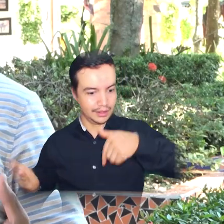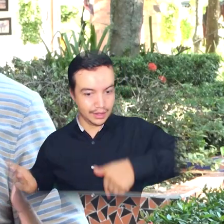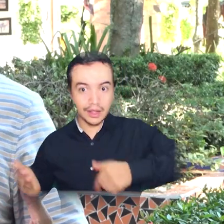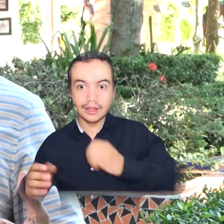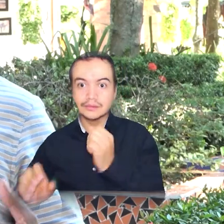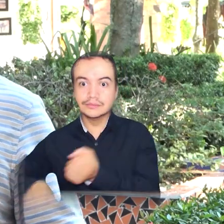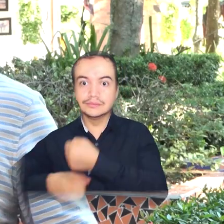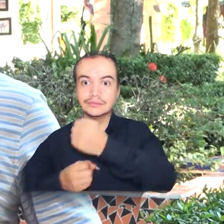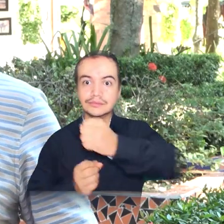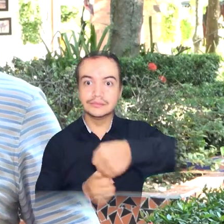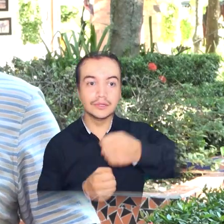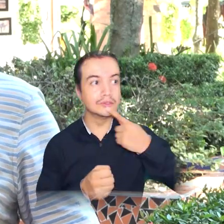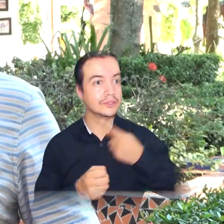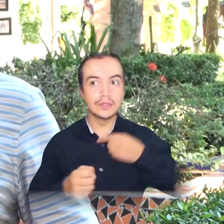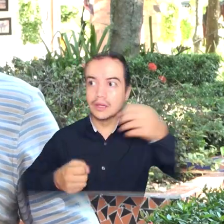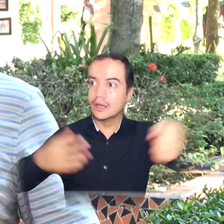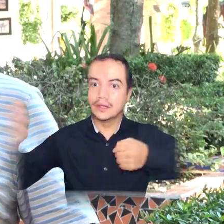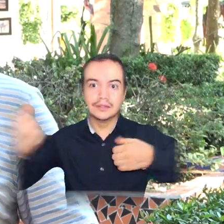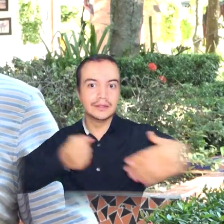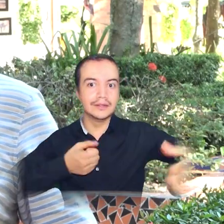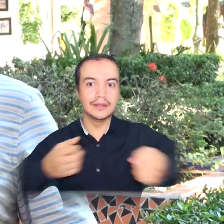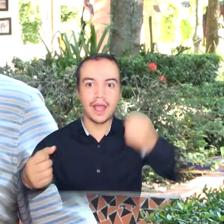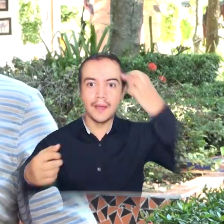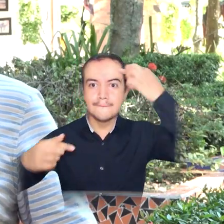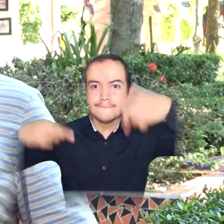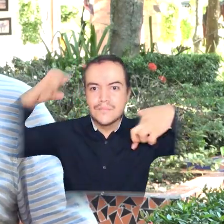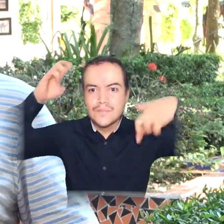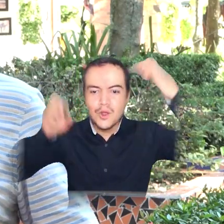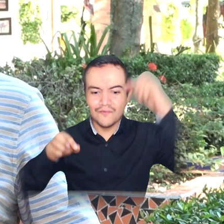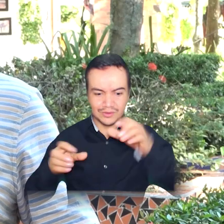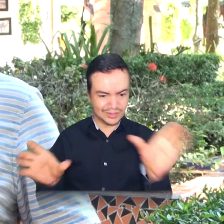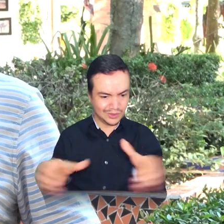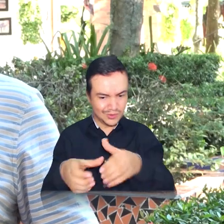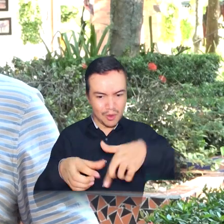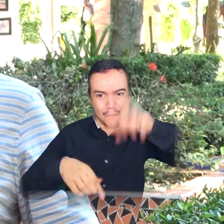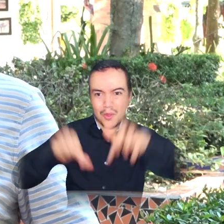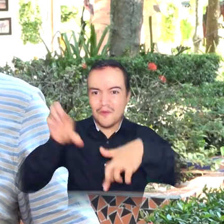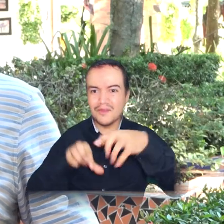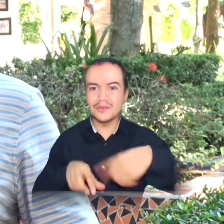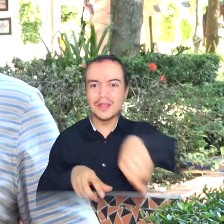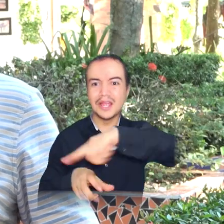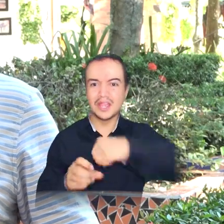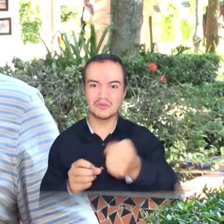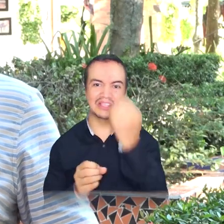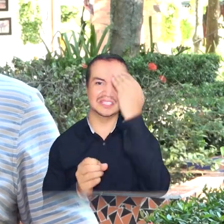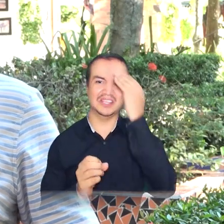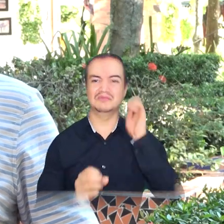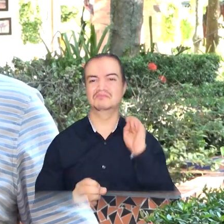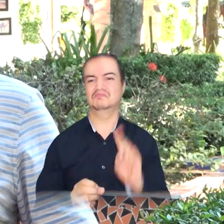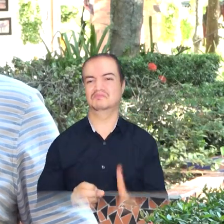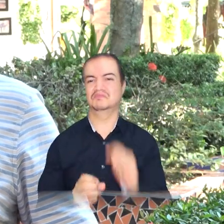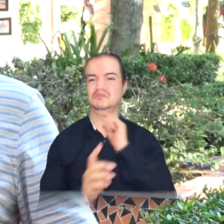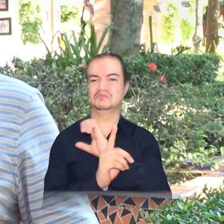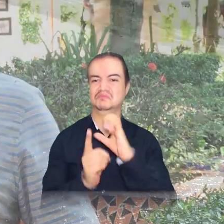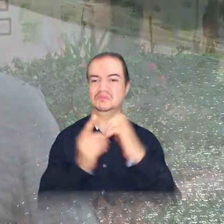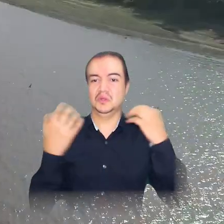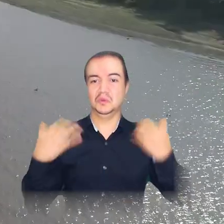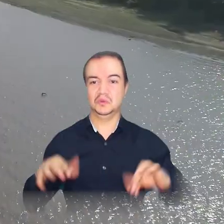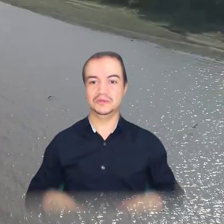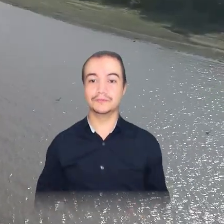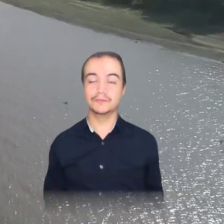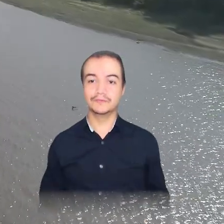de este municipio un gran número de profesionales con un vasto conocimiento en la historia y en la cultura.